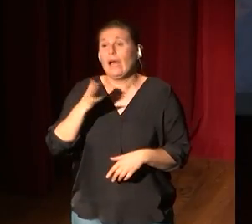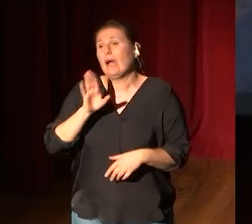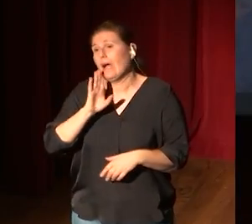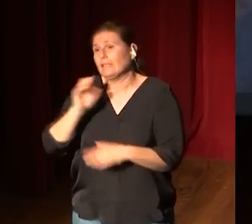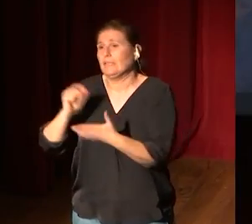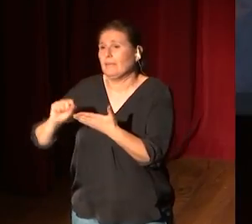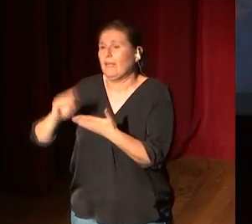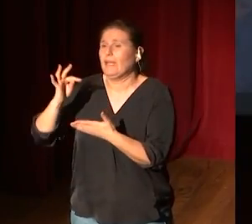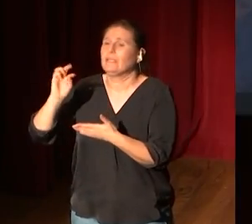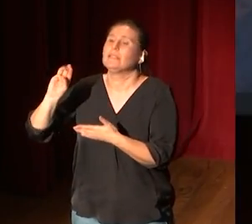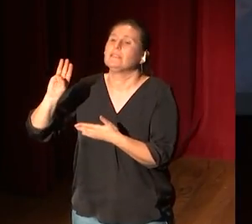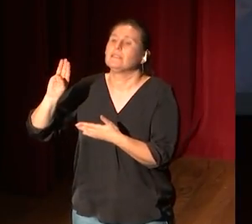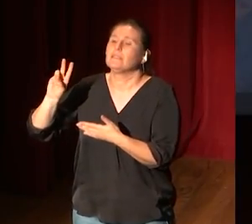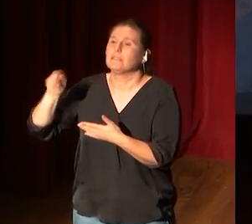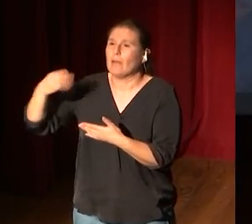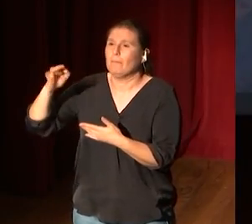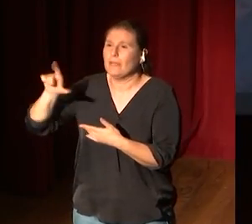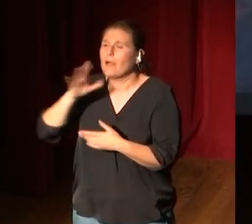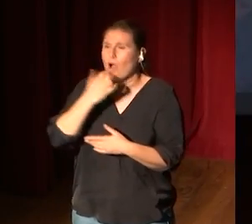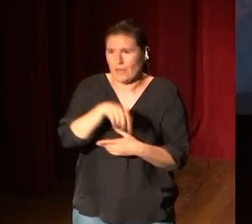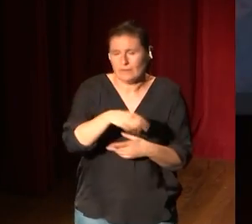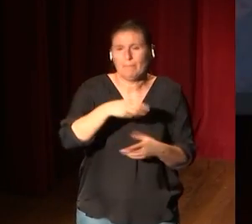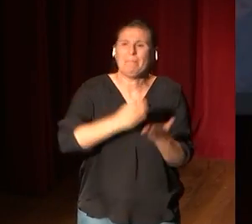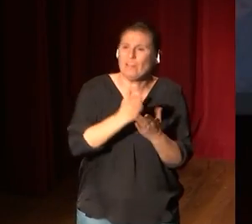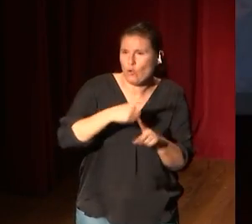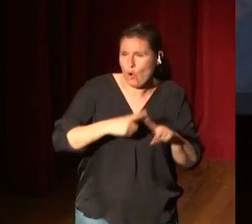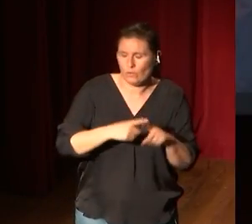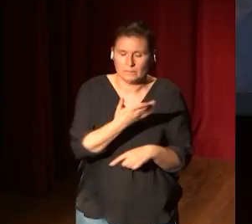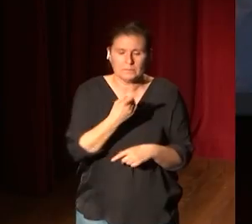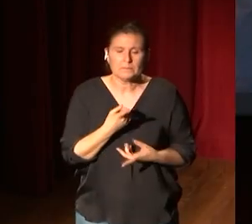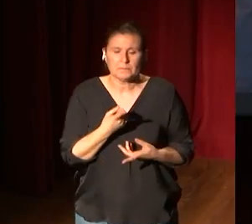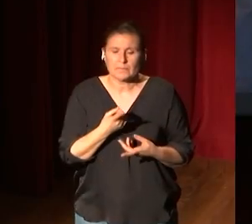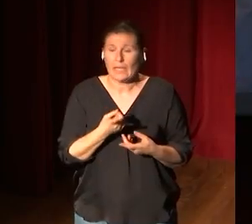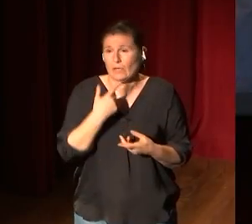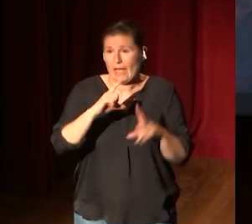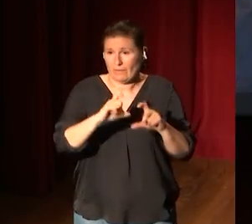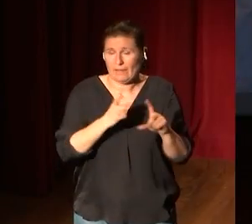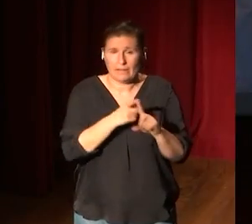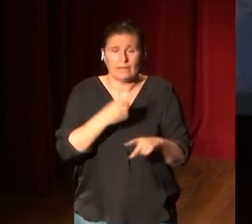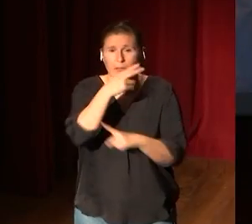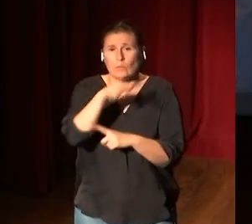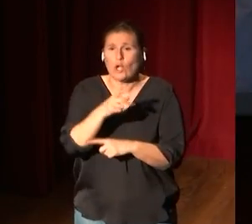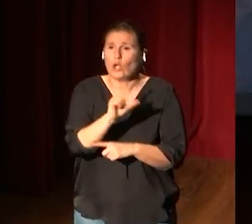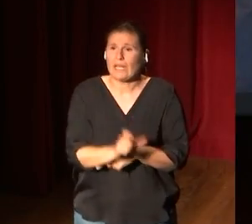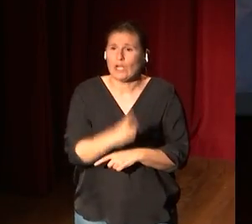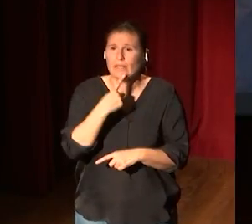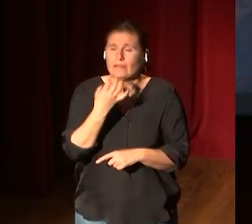ahora es Medium, ¿vale? Bueno, pues bien, salió una reflexión de un museo italiano que venía a decir que ya había que irse de las redes sociales,